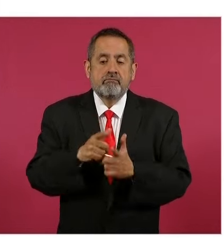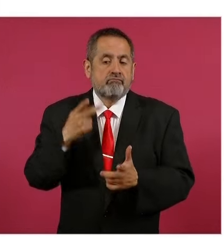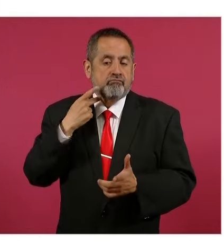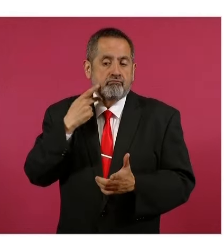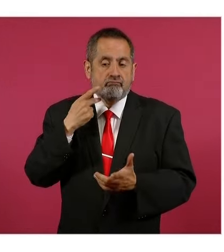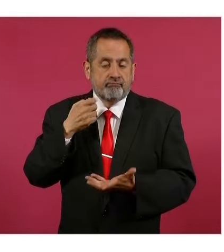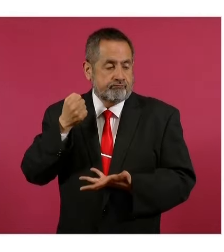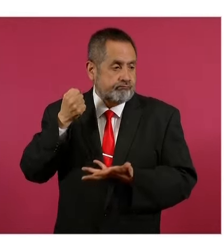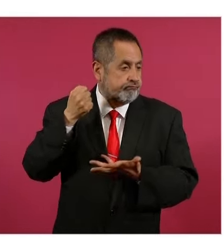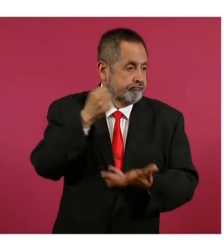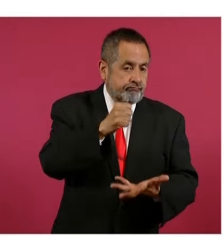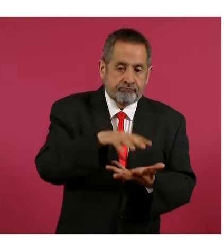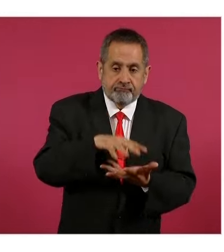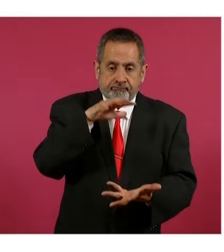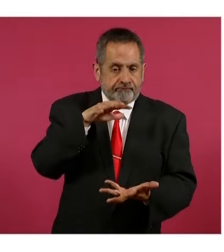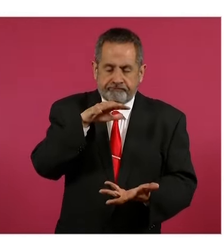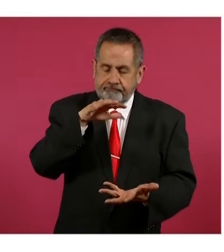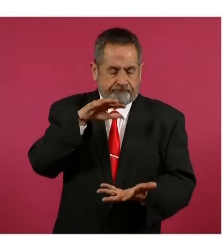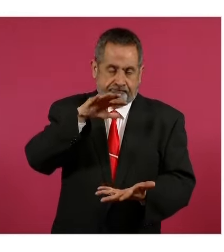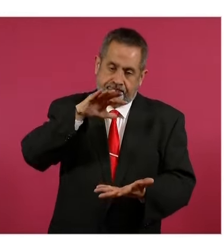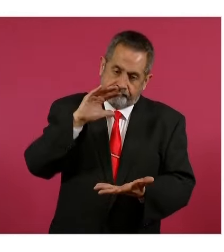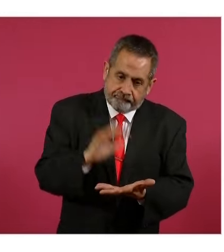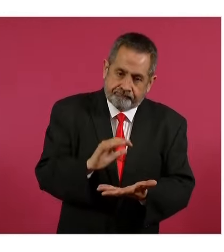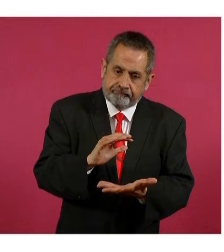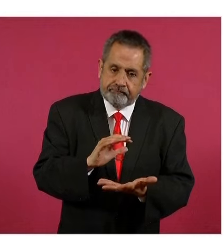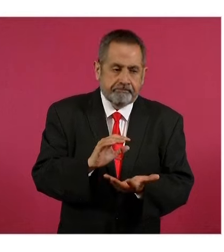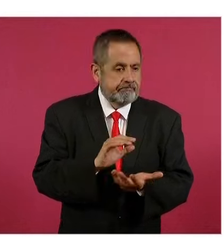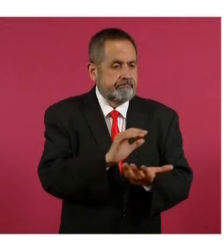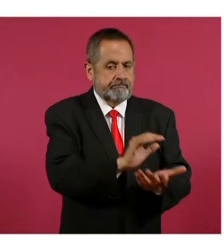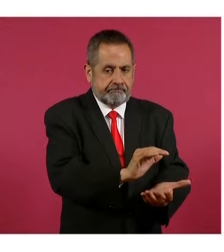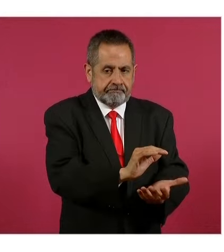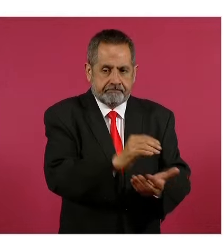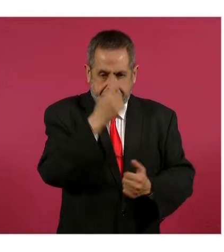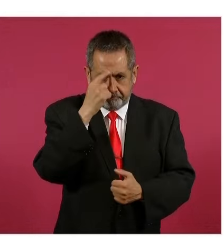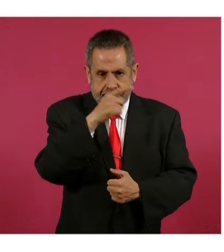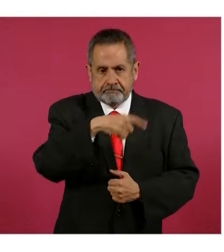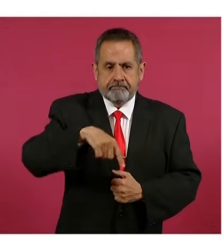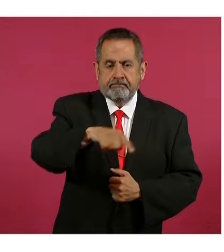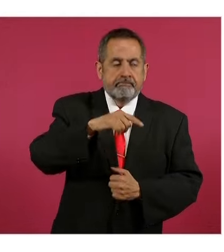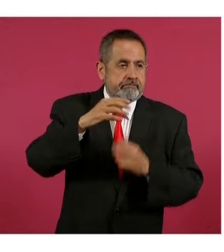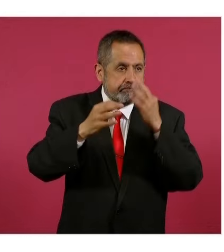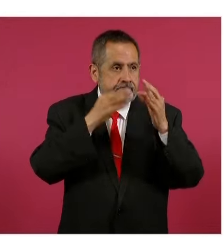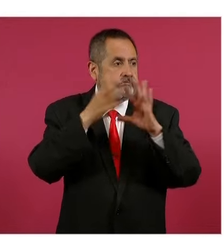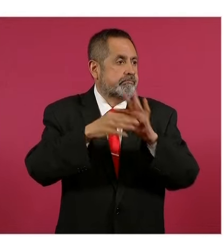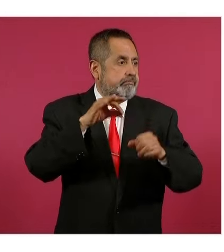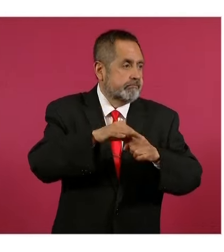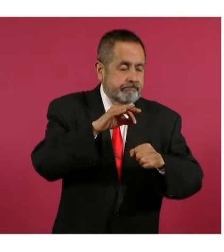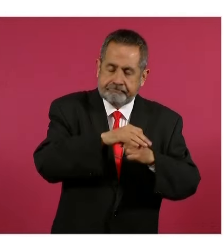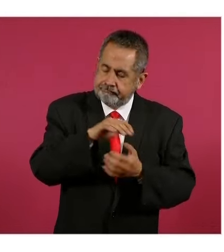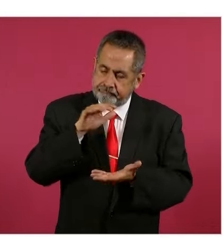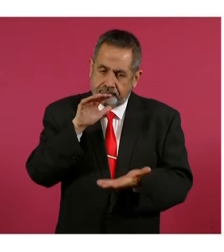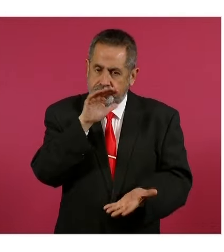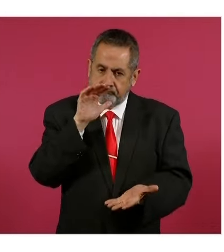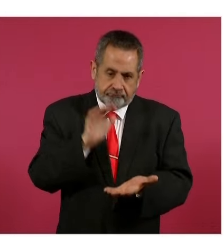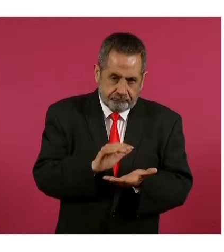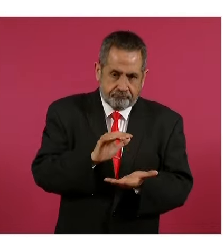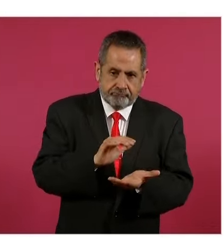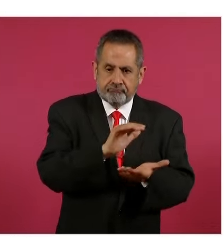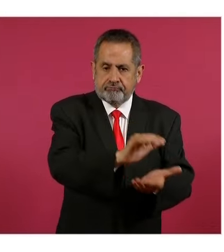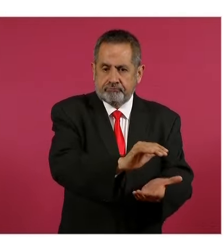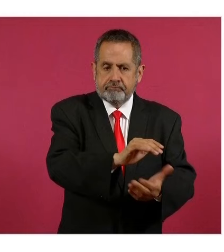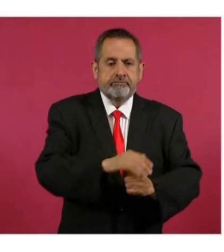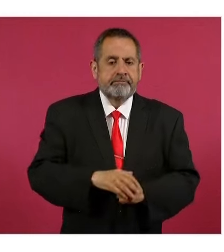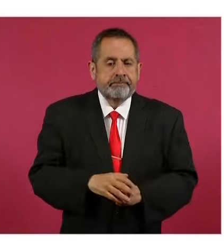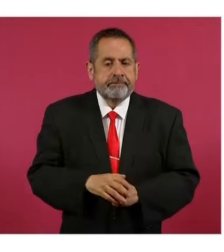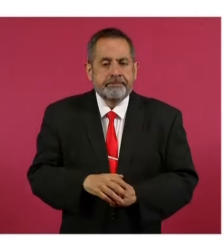políticos como en el caso de las campañas electorales a la mitad y se establece el